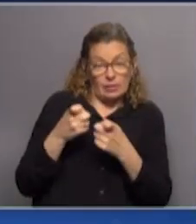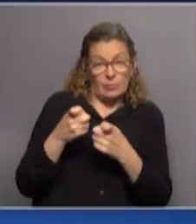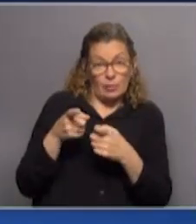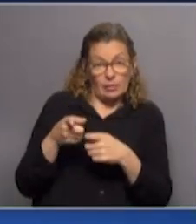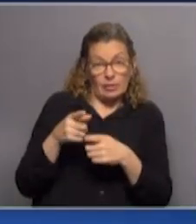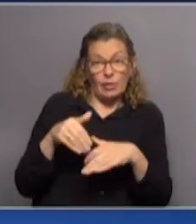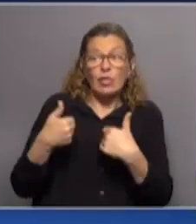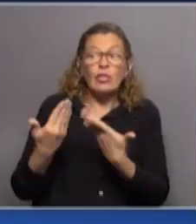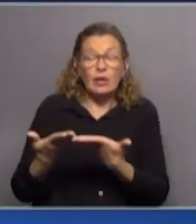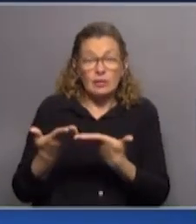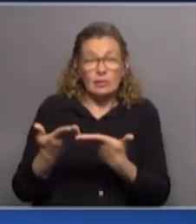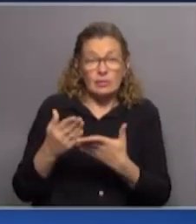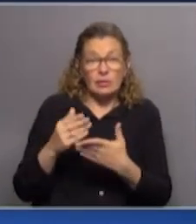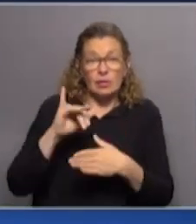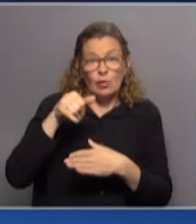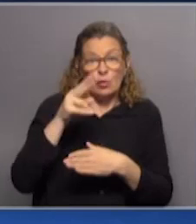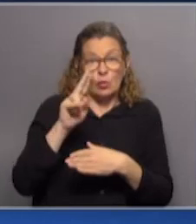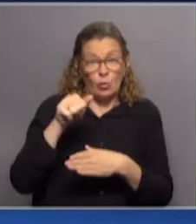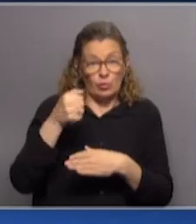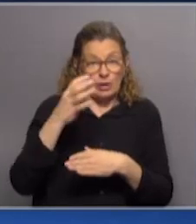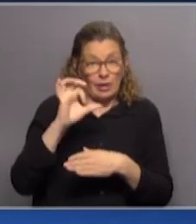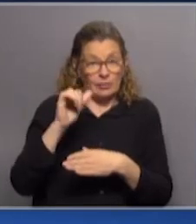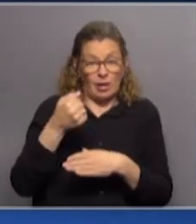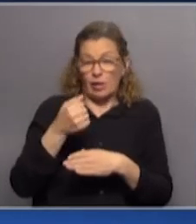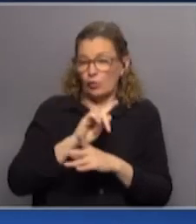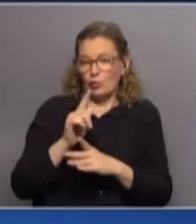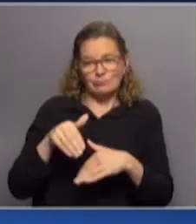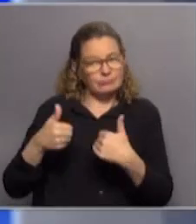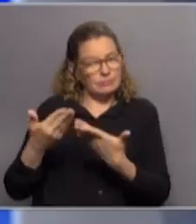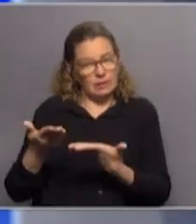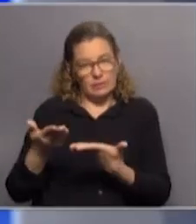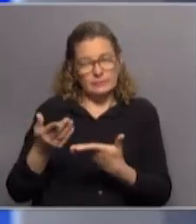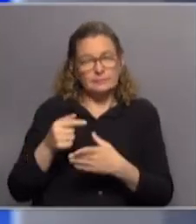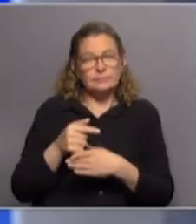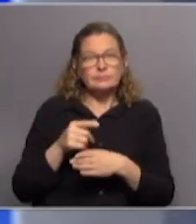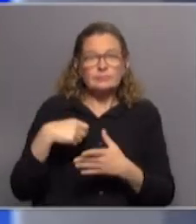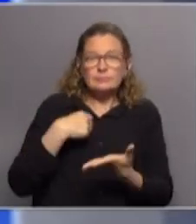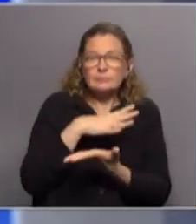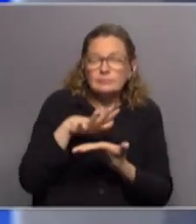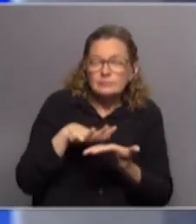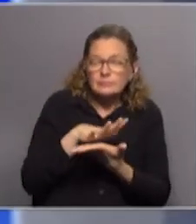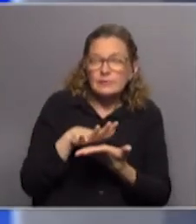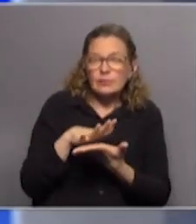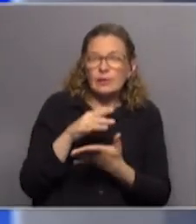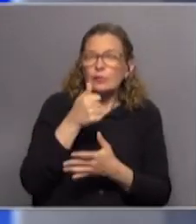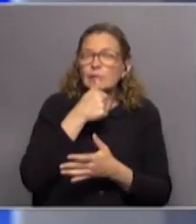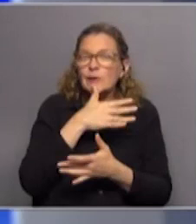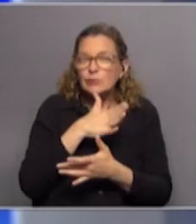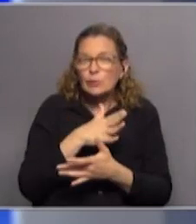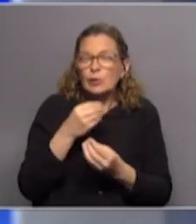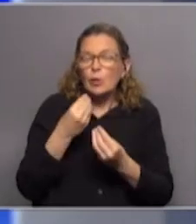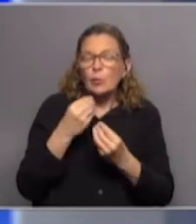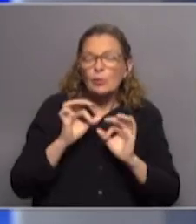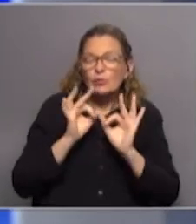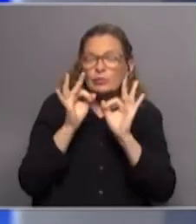Corresponde que se les entregase a la Junasa y no fue así. Con respecto ahora sí a la situación y sobre todo a la historia, a cómo se